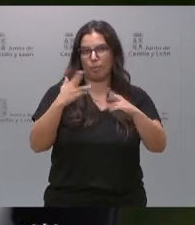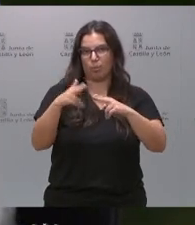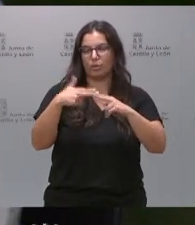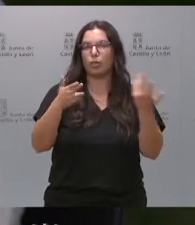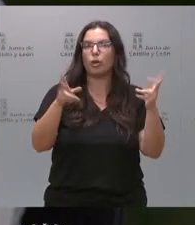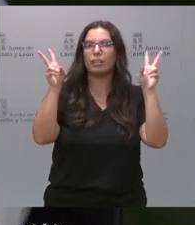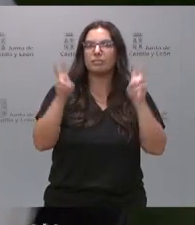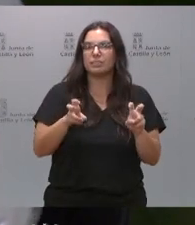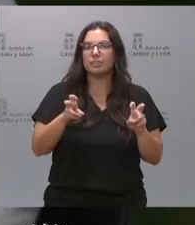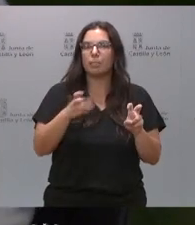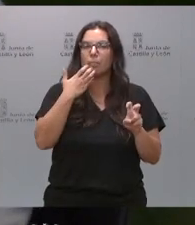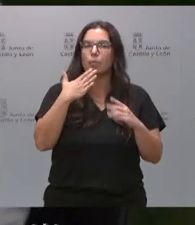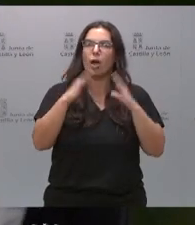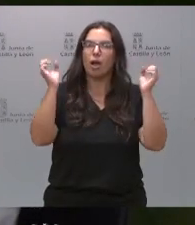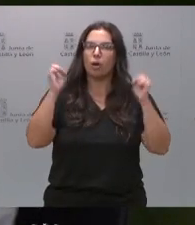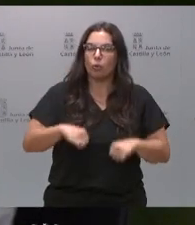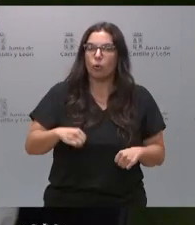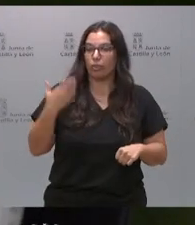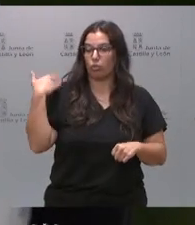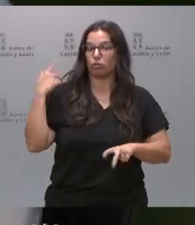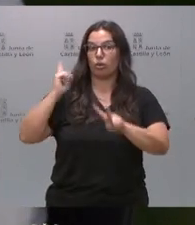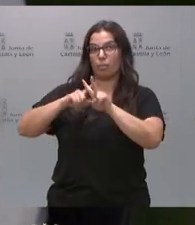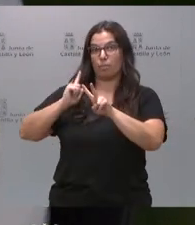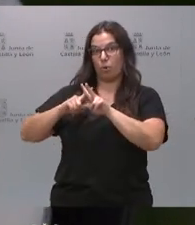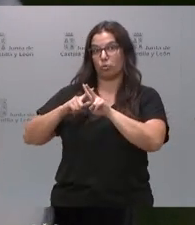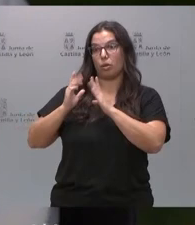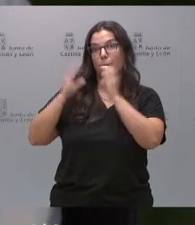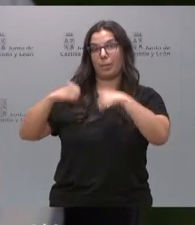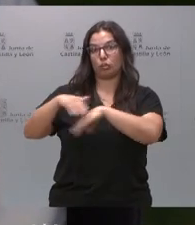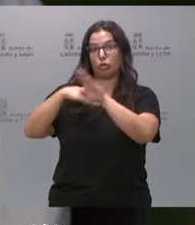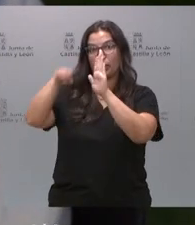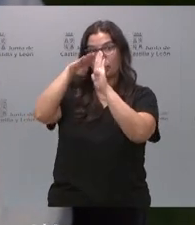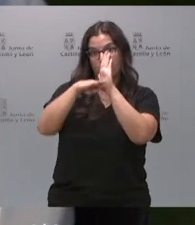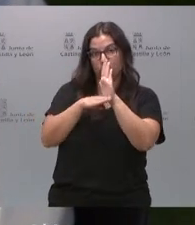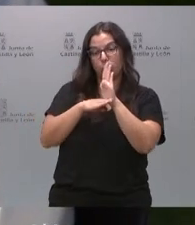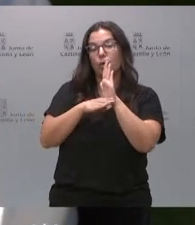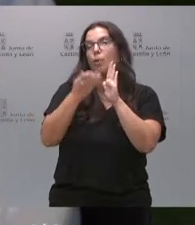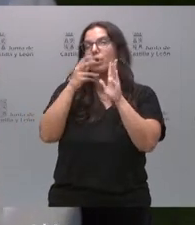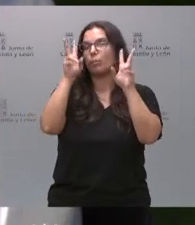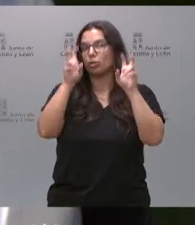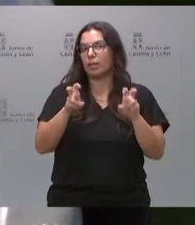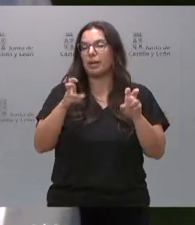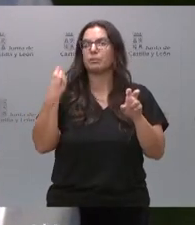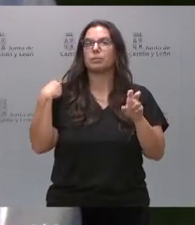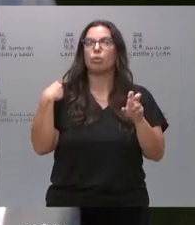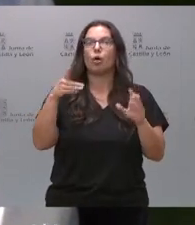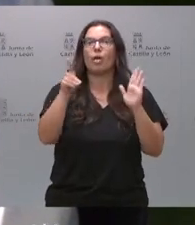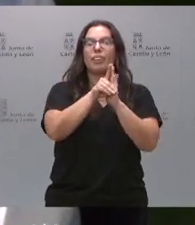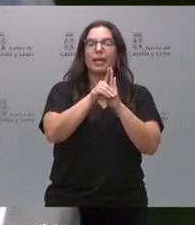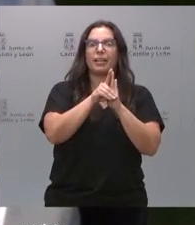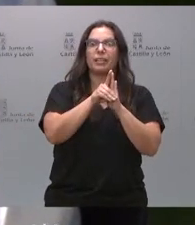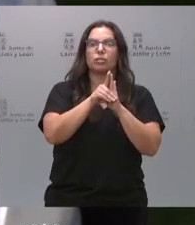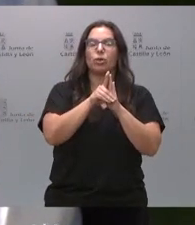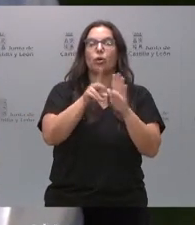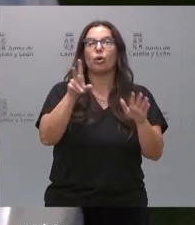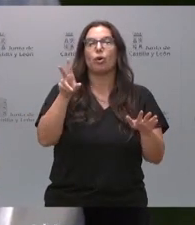de los acuerdos que alcanzó con Vox en su pacto de gobierno, como el decreto de la Concordia, que llama Vox, memoria histórica,